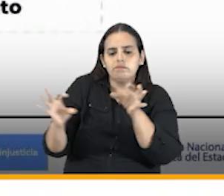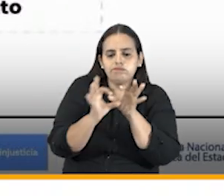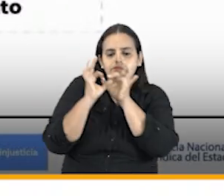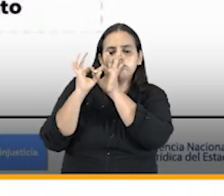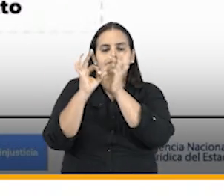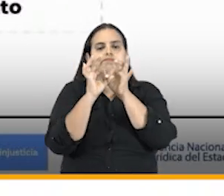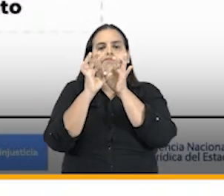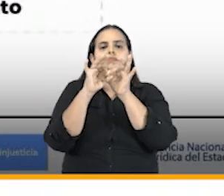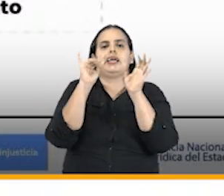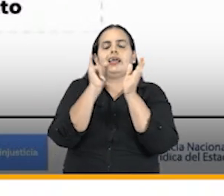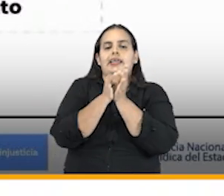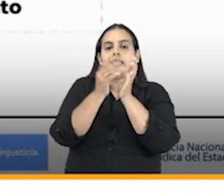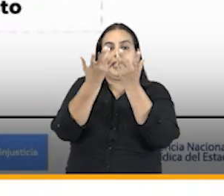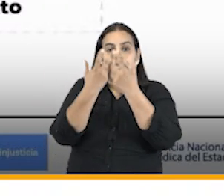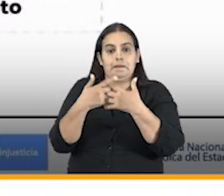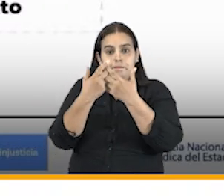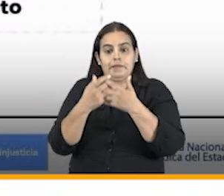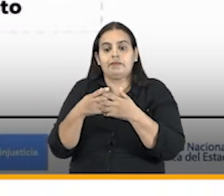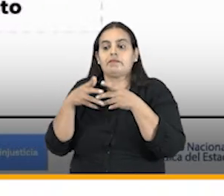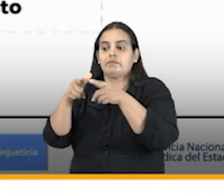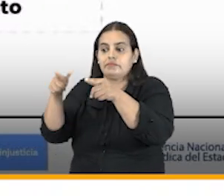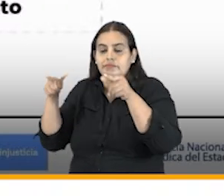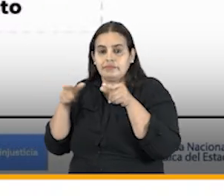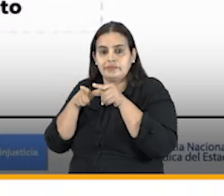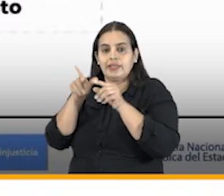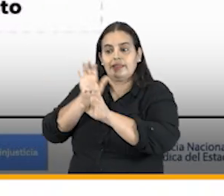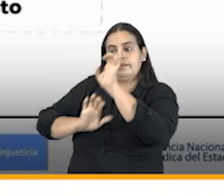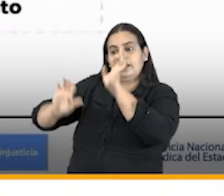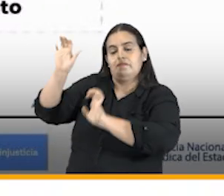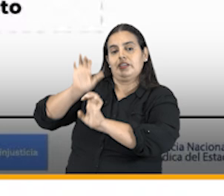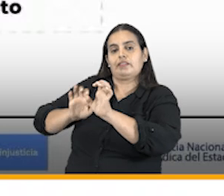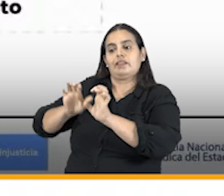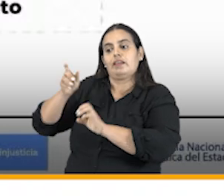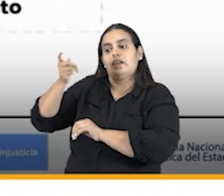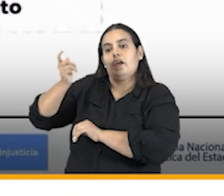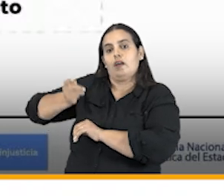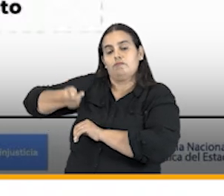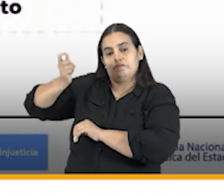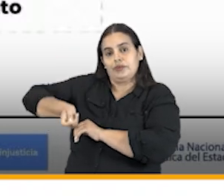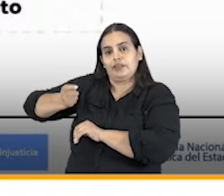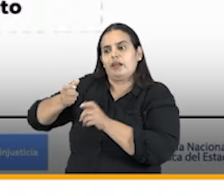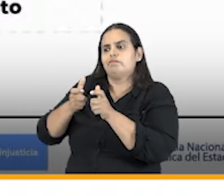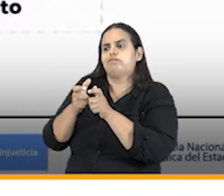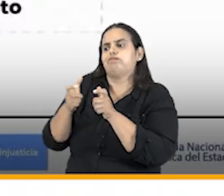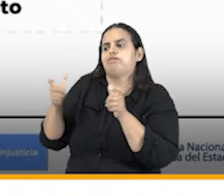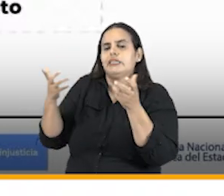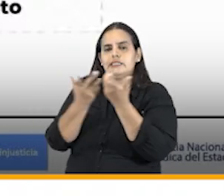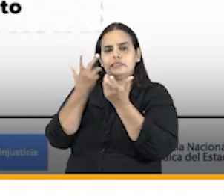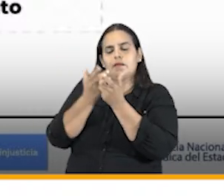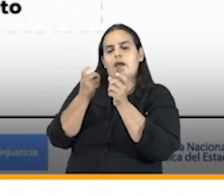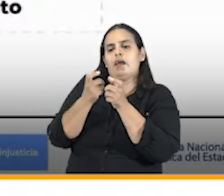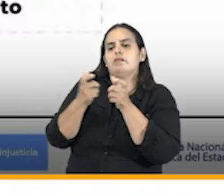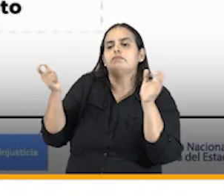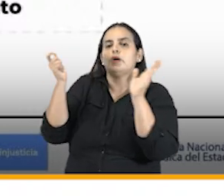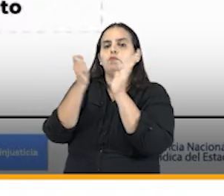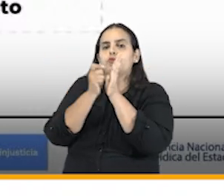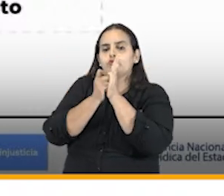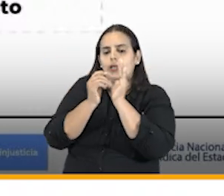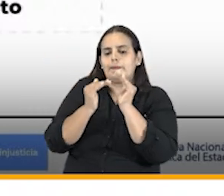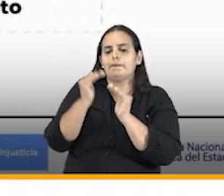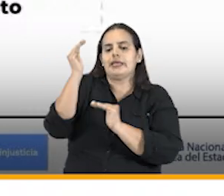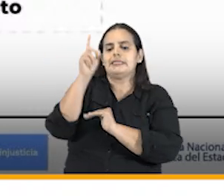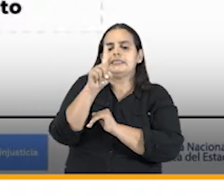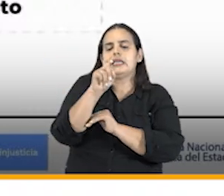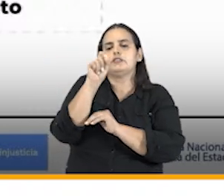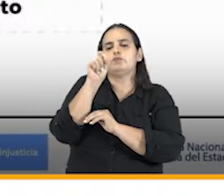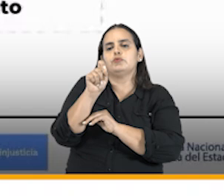entre las entidades y la agencia nacional de defensa jurídica el sistema aumentara su puntuación en